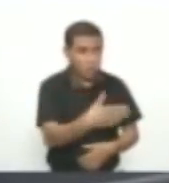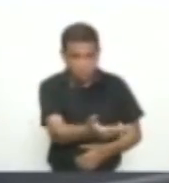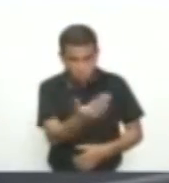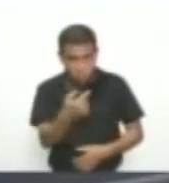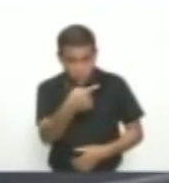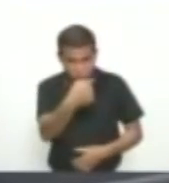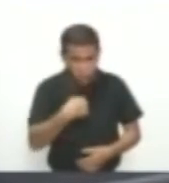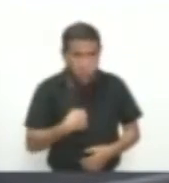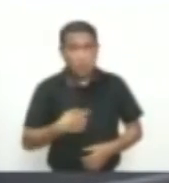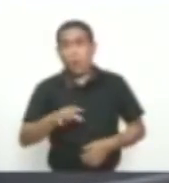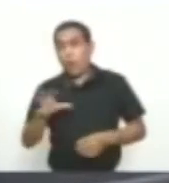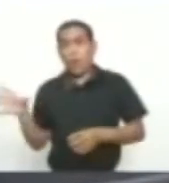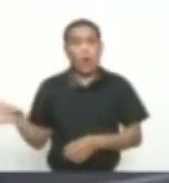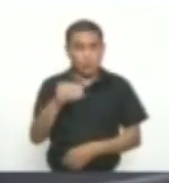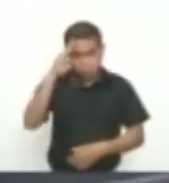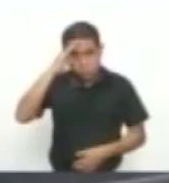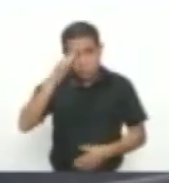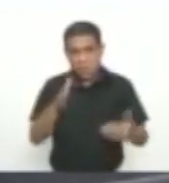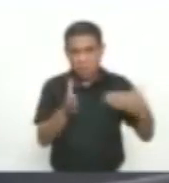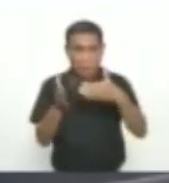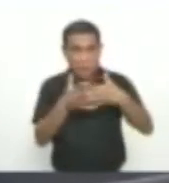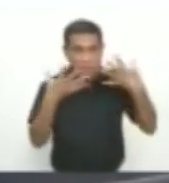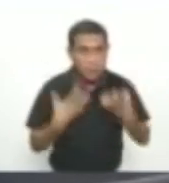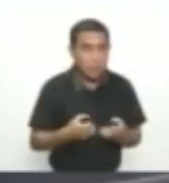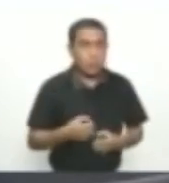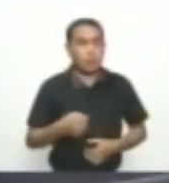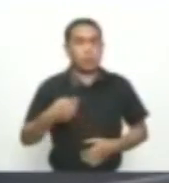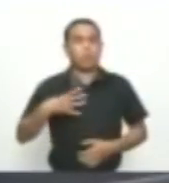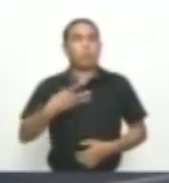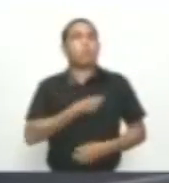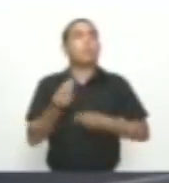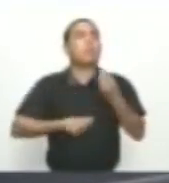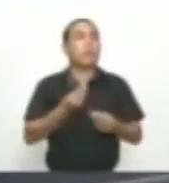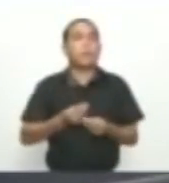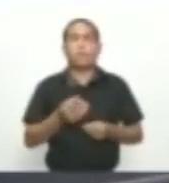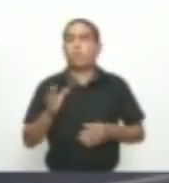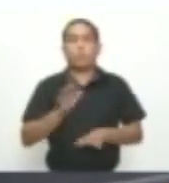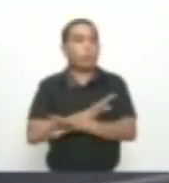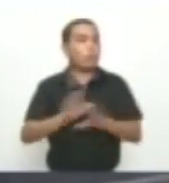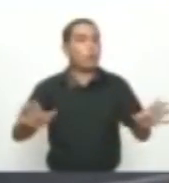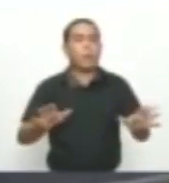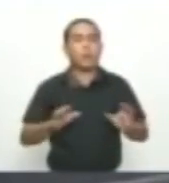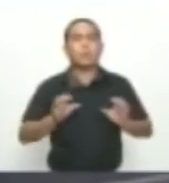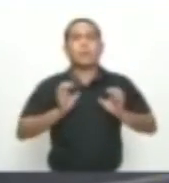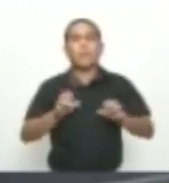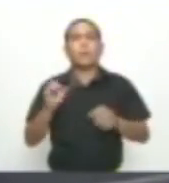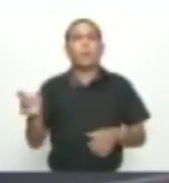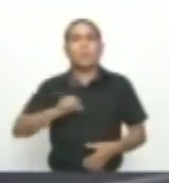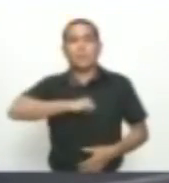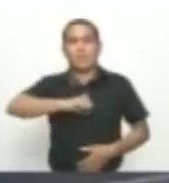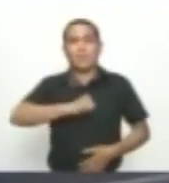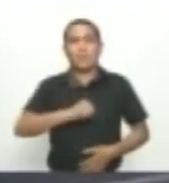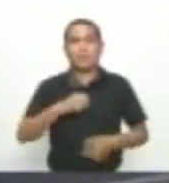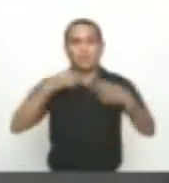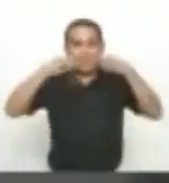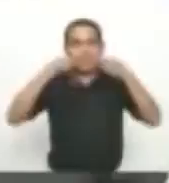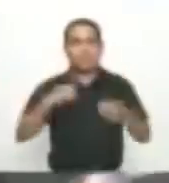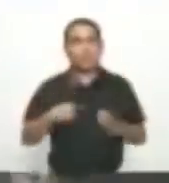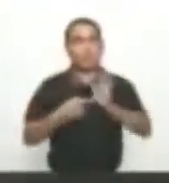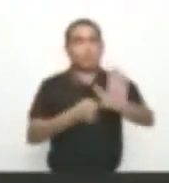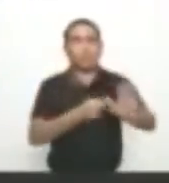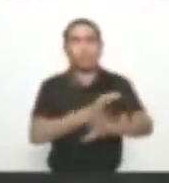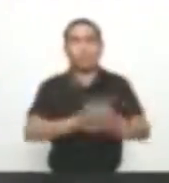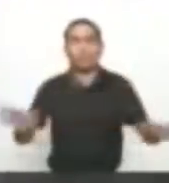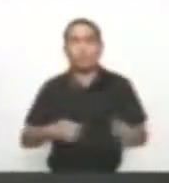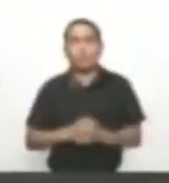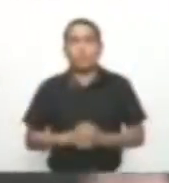a cualquier personal del cuerpo Que usted violencia Que nosotros somos defensores de derechos humanos Y estamos haciendo nuestra labor correctamente Lo mejor que podemos Hace